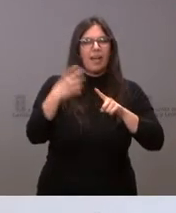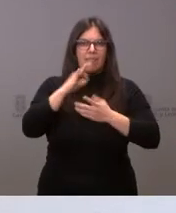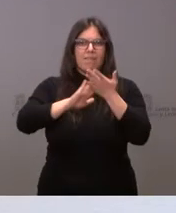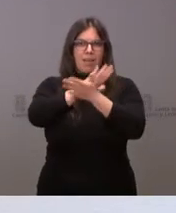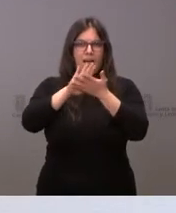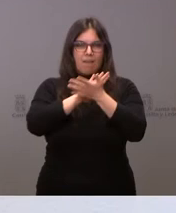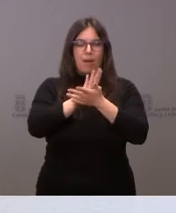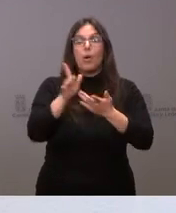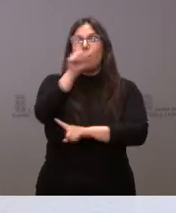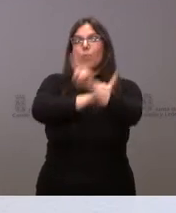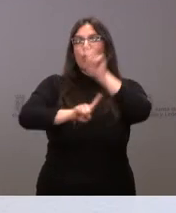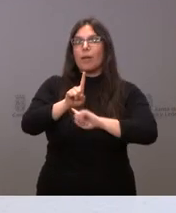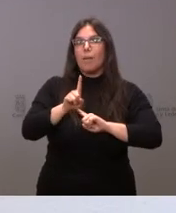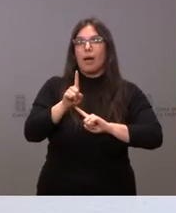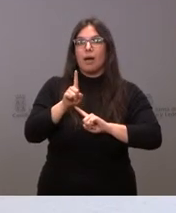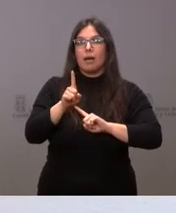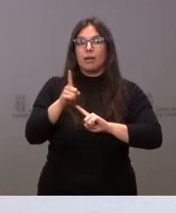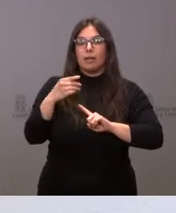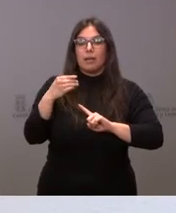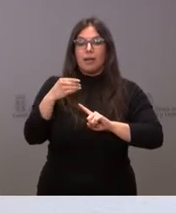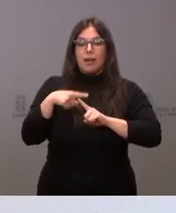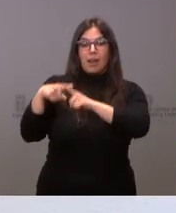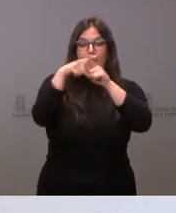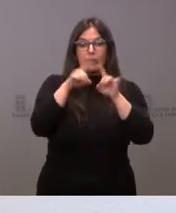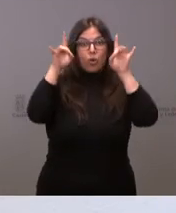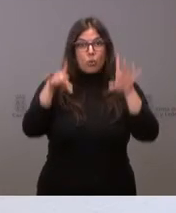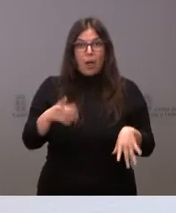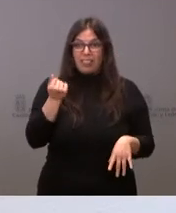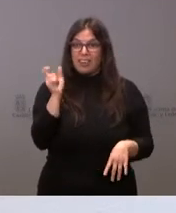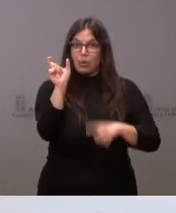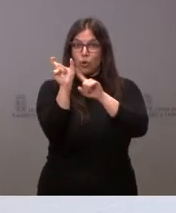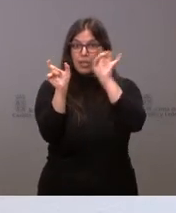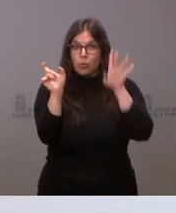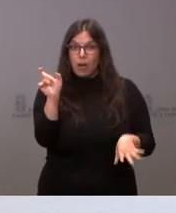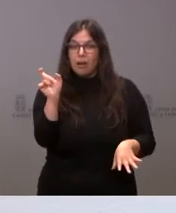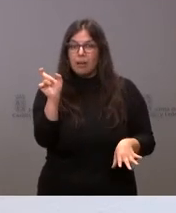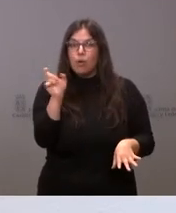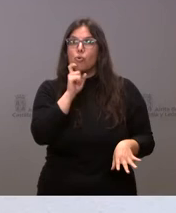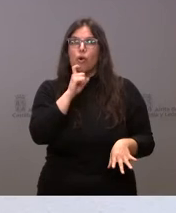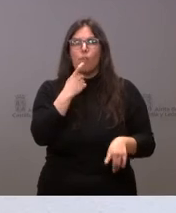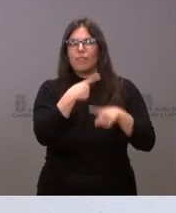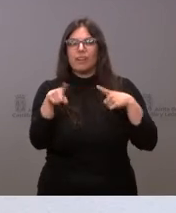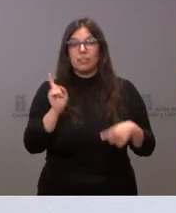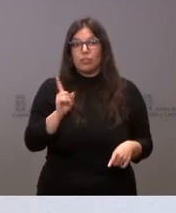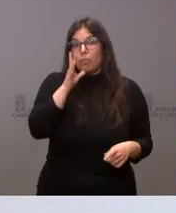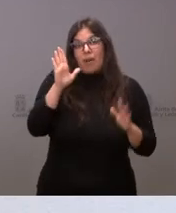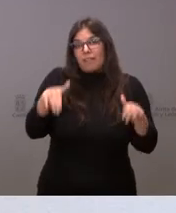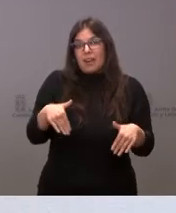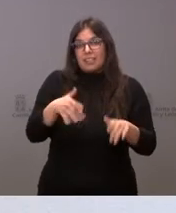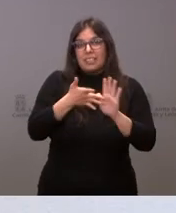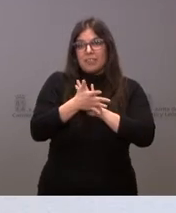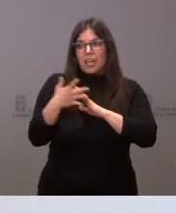problema de cómo repartir la misma tarta, es decir, el mismo volumen de dinero de manera distinta, porque eso lo que hace es